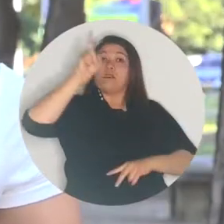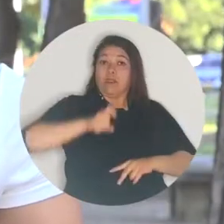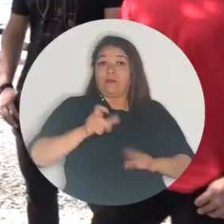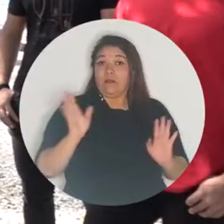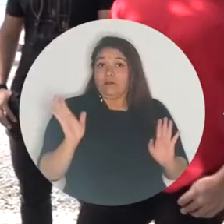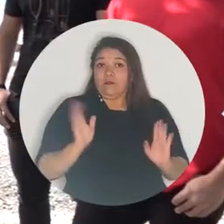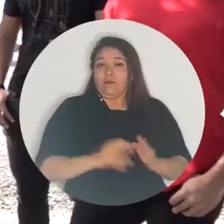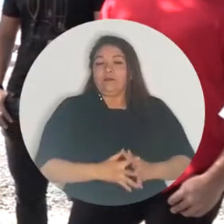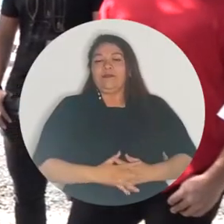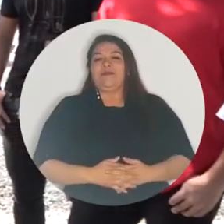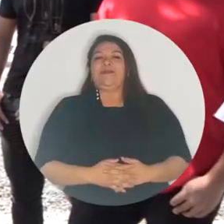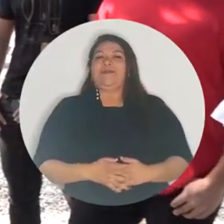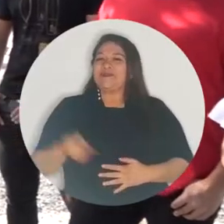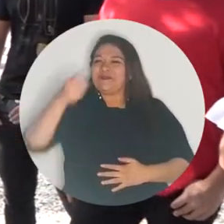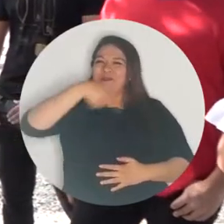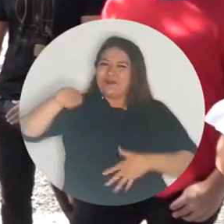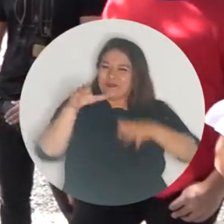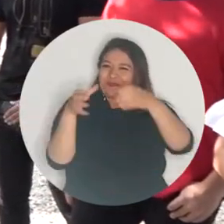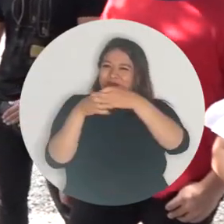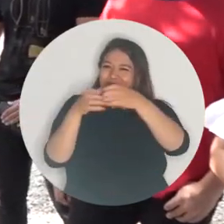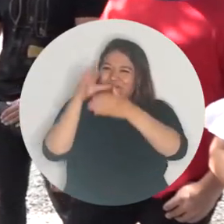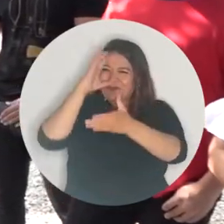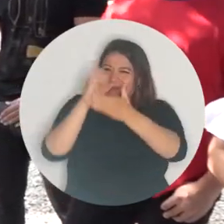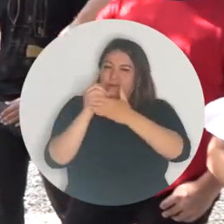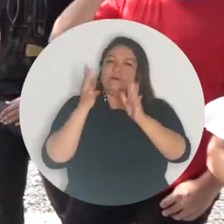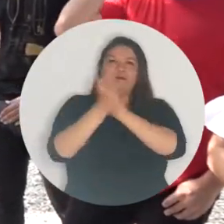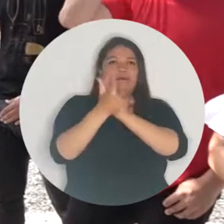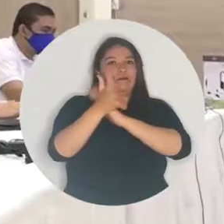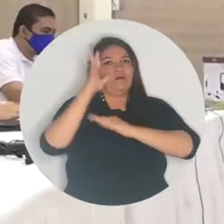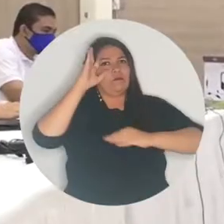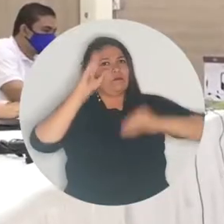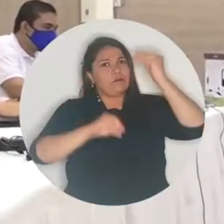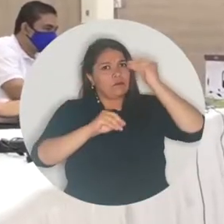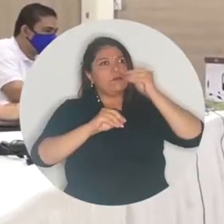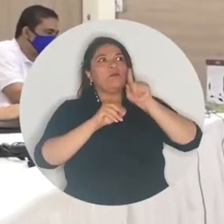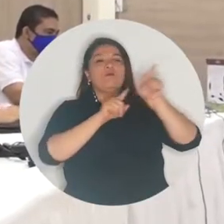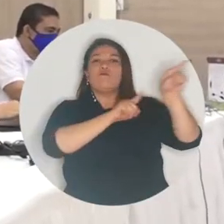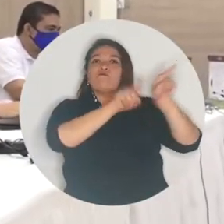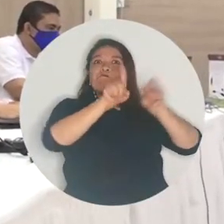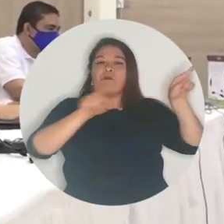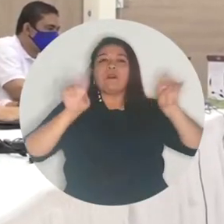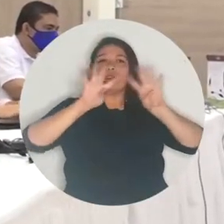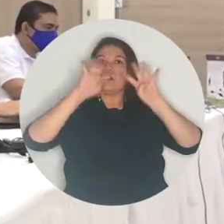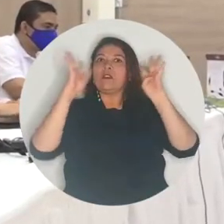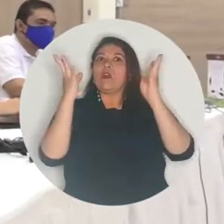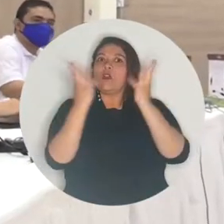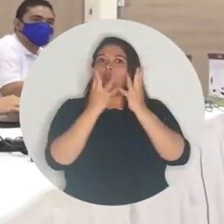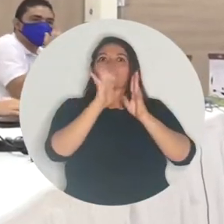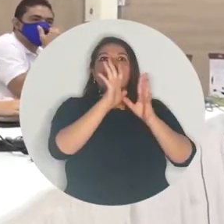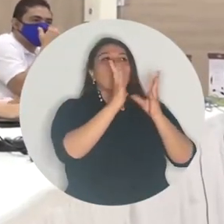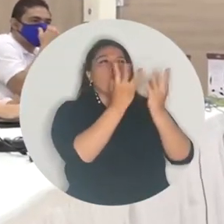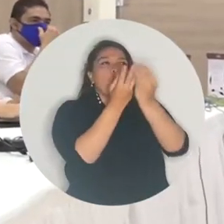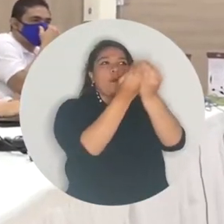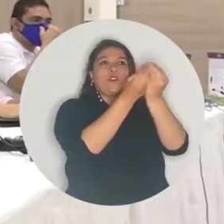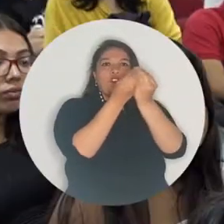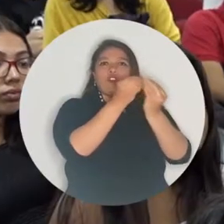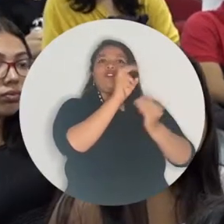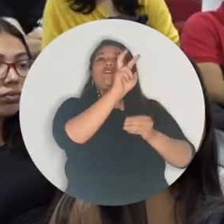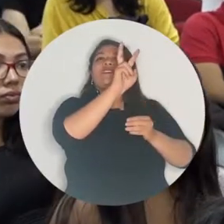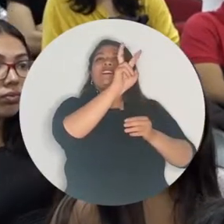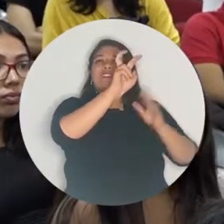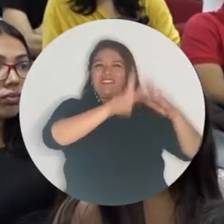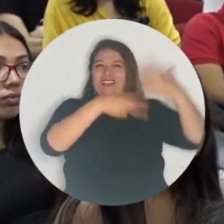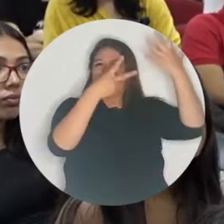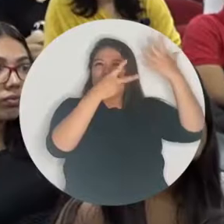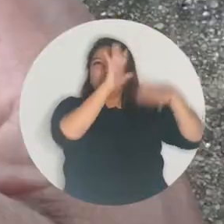totalmente. Los jóvenes se declararon inconformes por la proposición presentada por varios senadores ante la Comisión Séptima del Senado